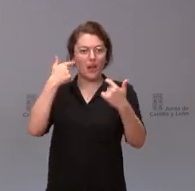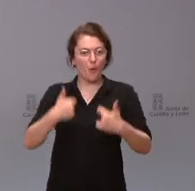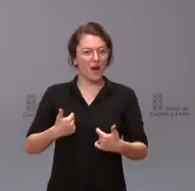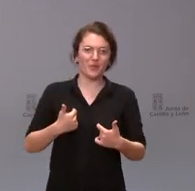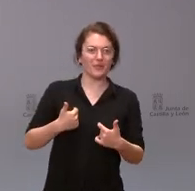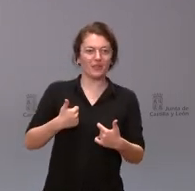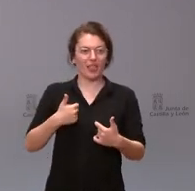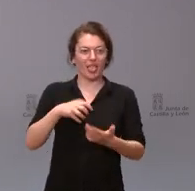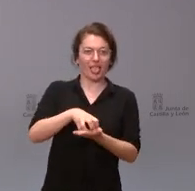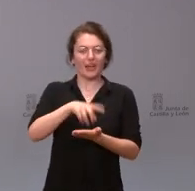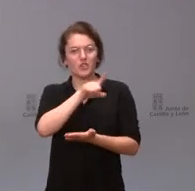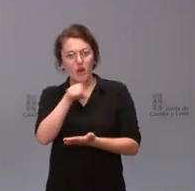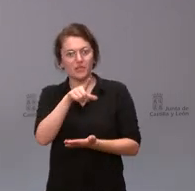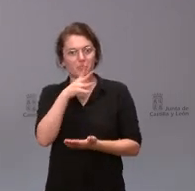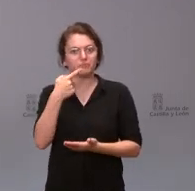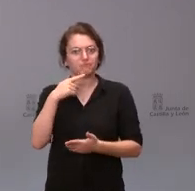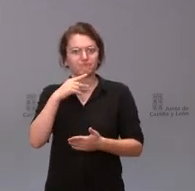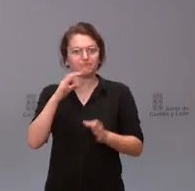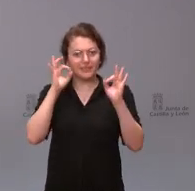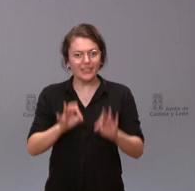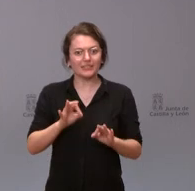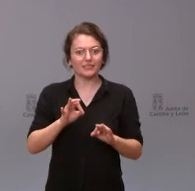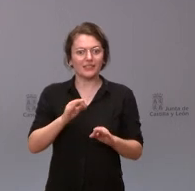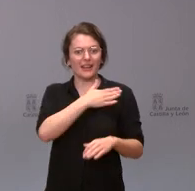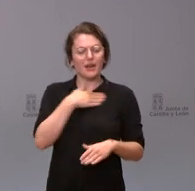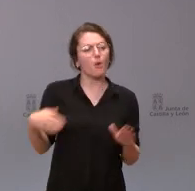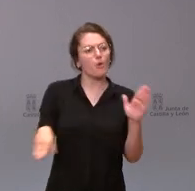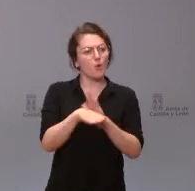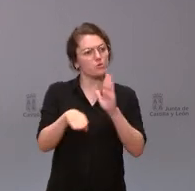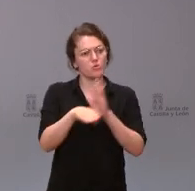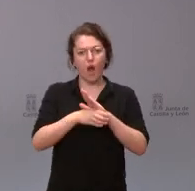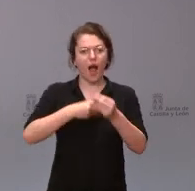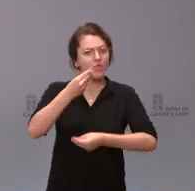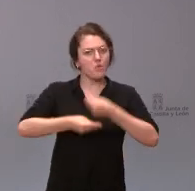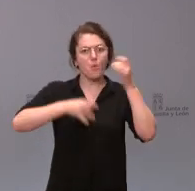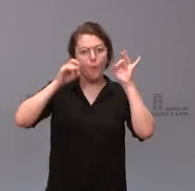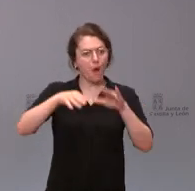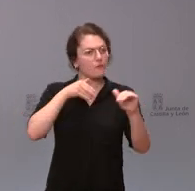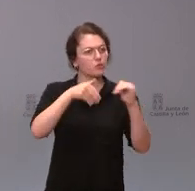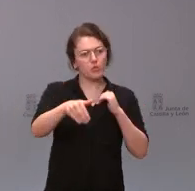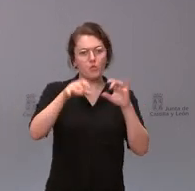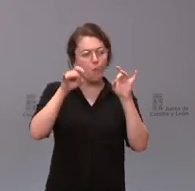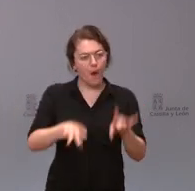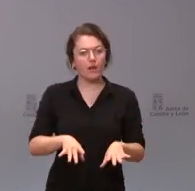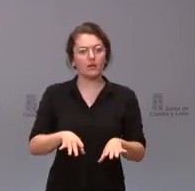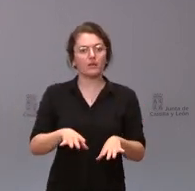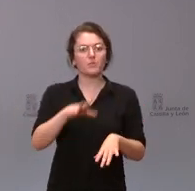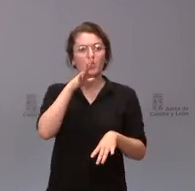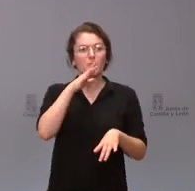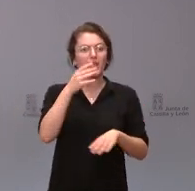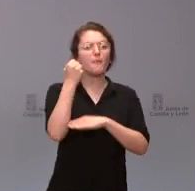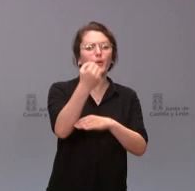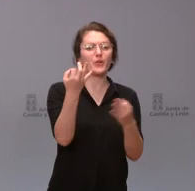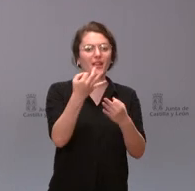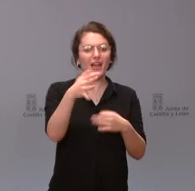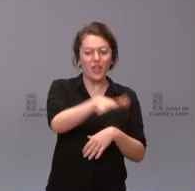todo lo que hemos desarrollado hasta ahora y queremos también seguir desarrollando en los tiempos futuros que tiene que ver con el apoyo a la identificación de